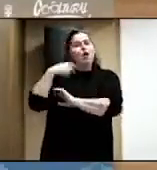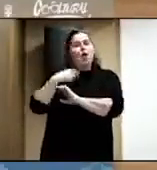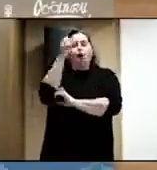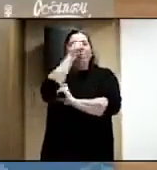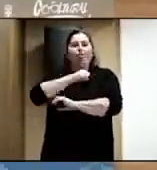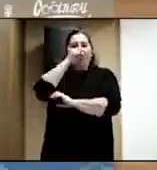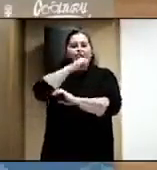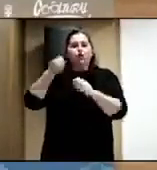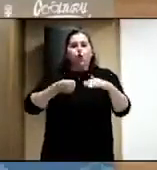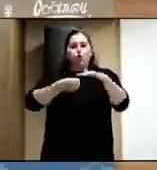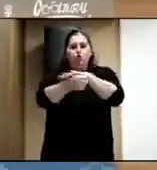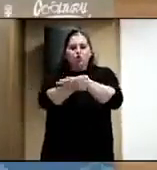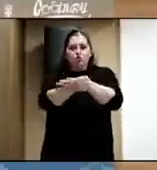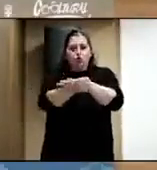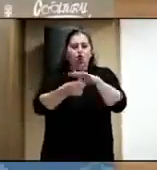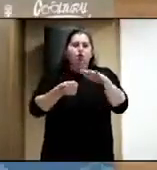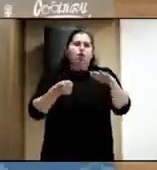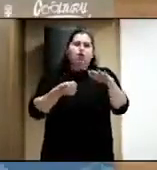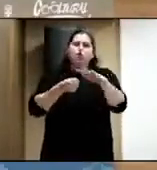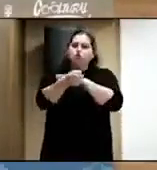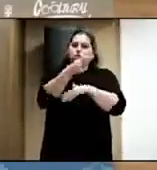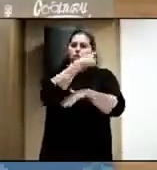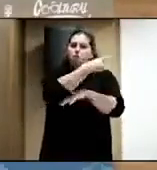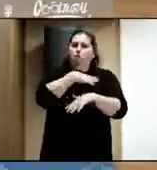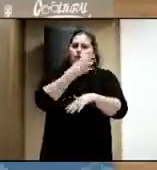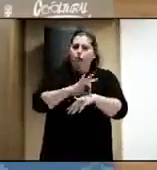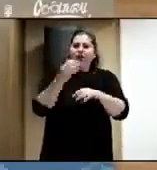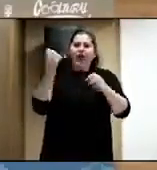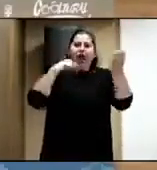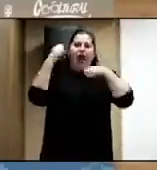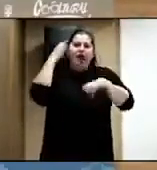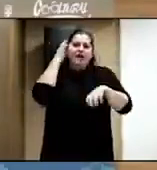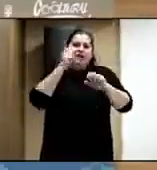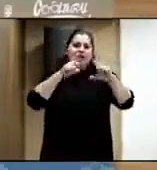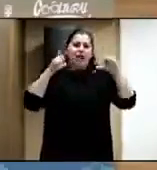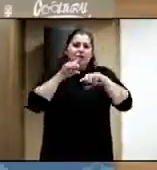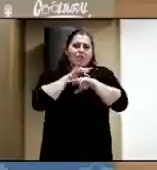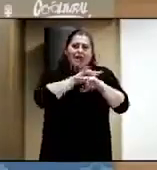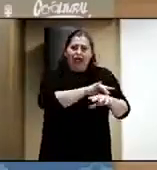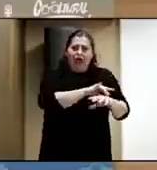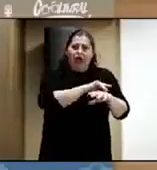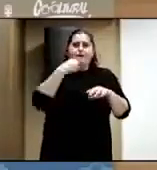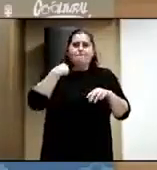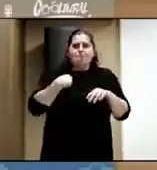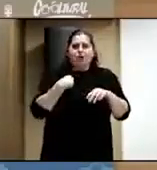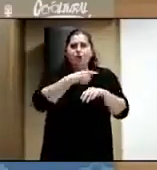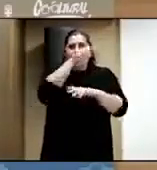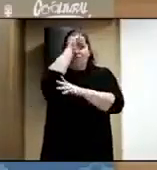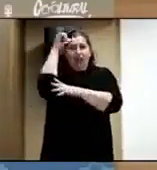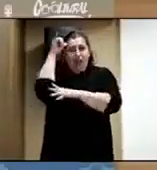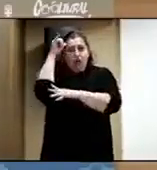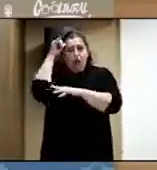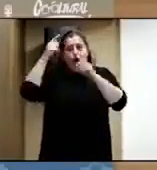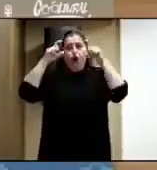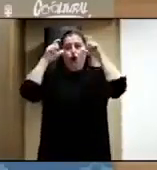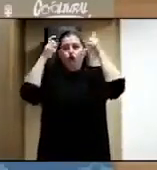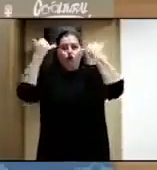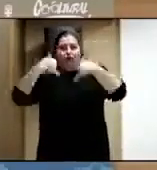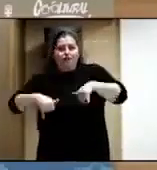inclusivo, ¿no? En la que ella pudo estar como artista invitada en uno de los conciertos de este verano, de Cultural Fest,